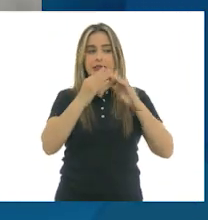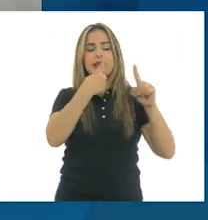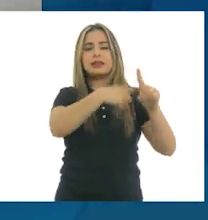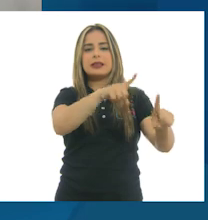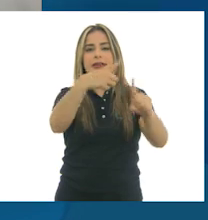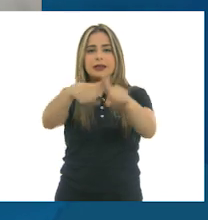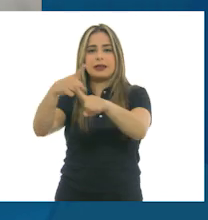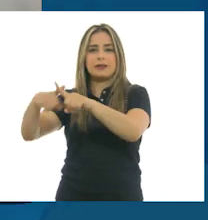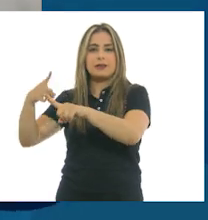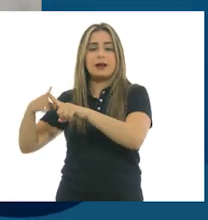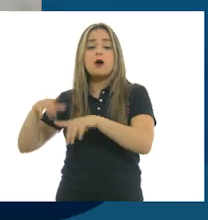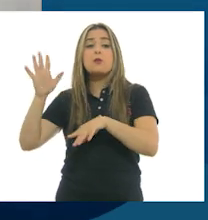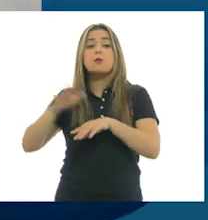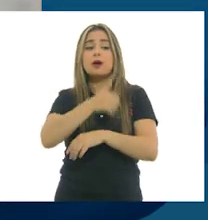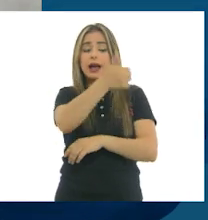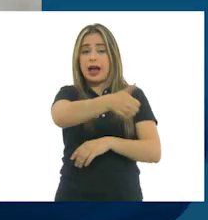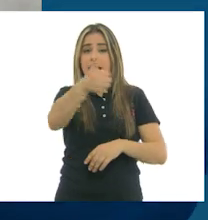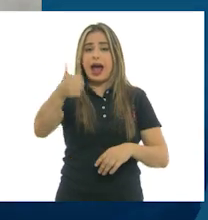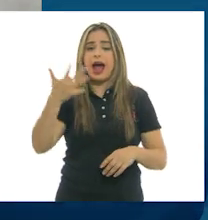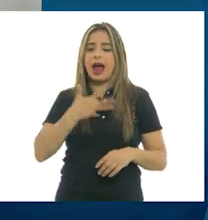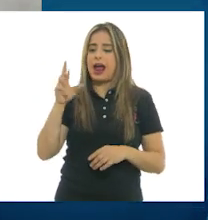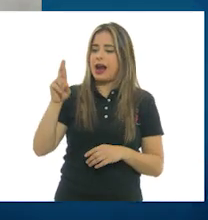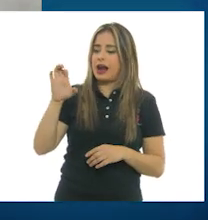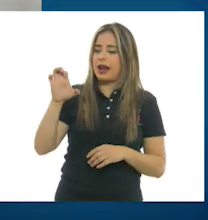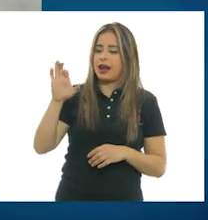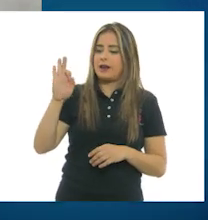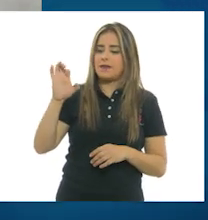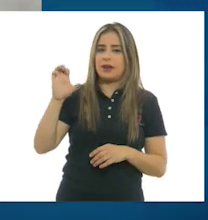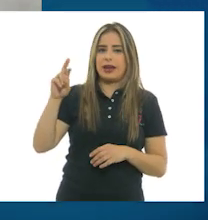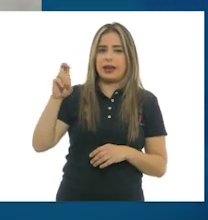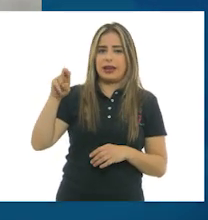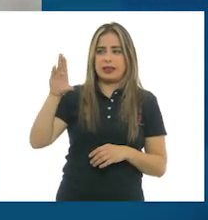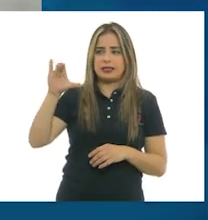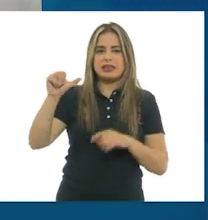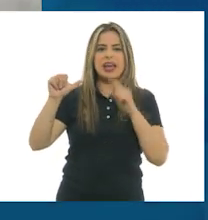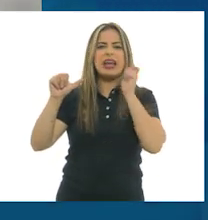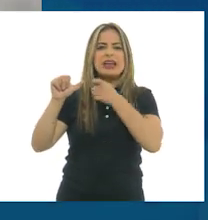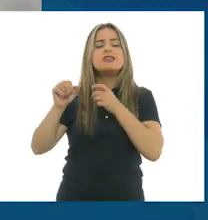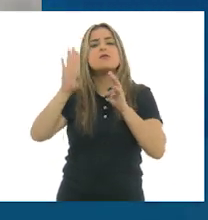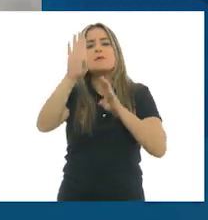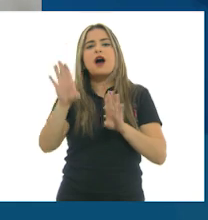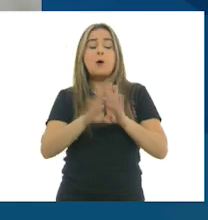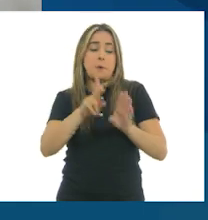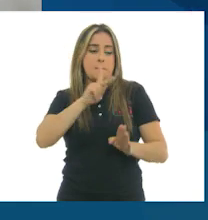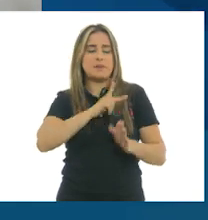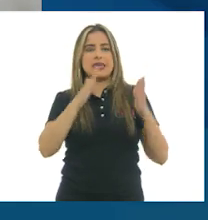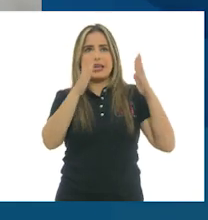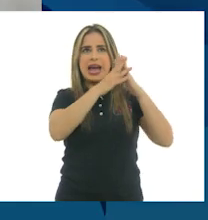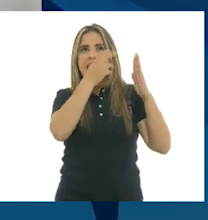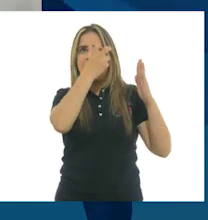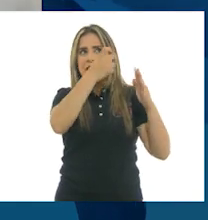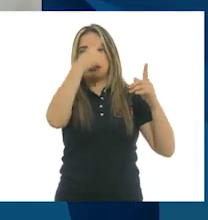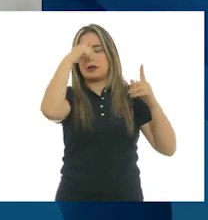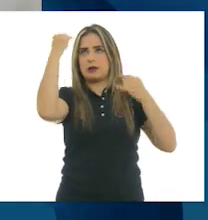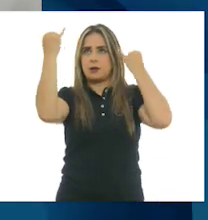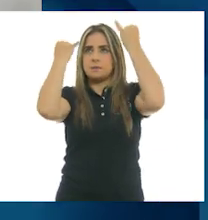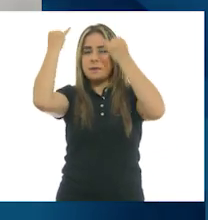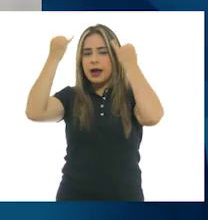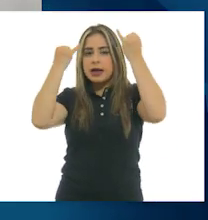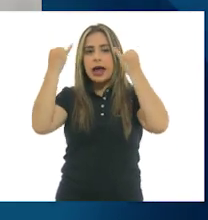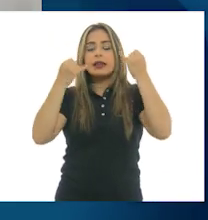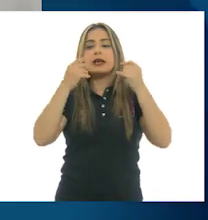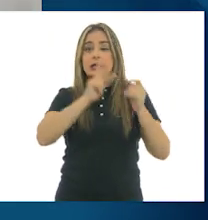algo que se llama referencias. Tal vez imaginaron la casa donde vive alguien más, o su casa, y les aseguro que son parecidas,